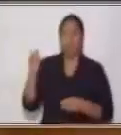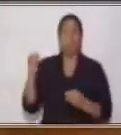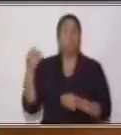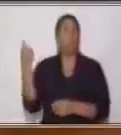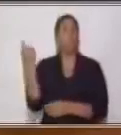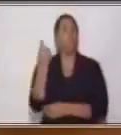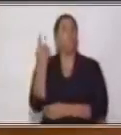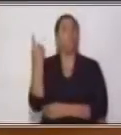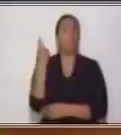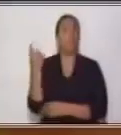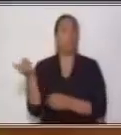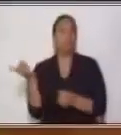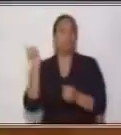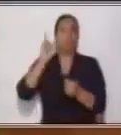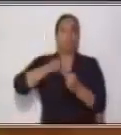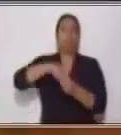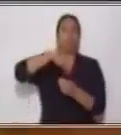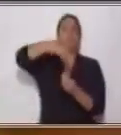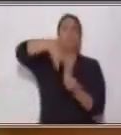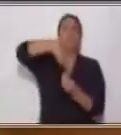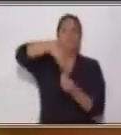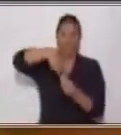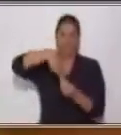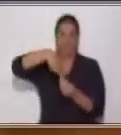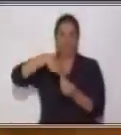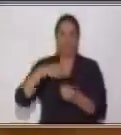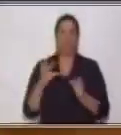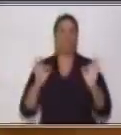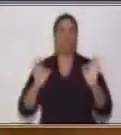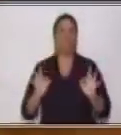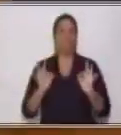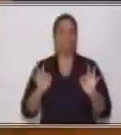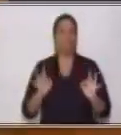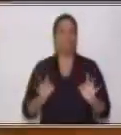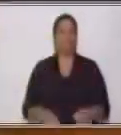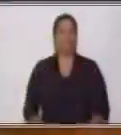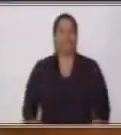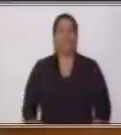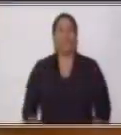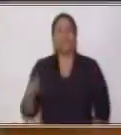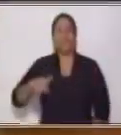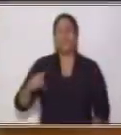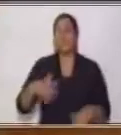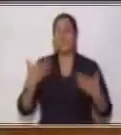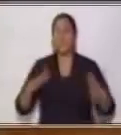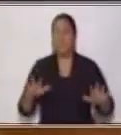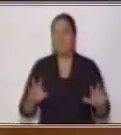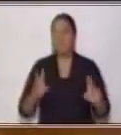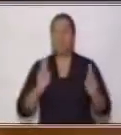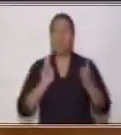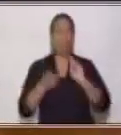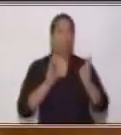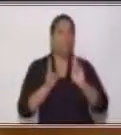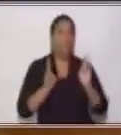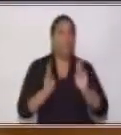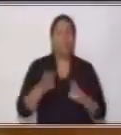en nuestra familia. Excelente. Muy bien. Bueno, entonces ahora que ya platicamos sobre nuestro abuelo, vamos a